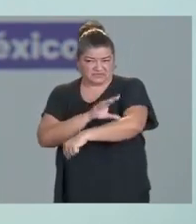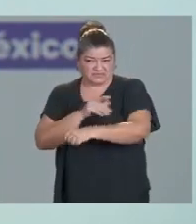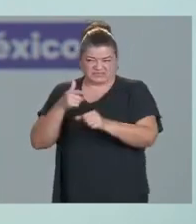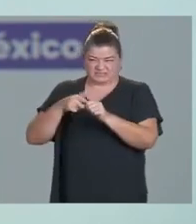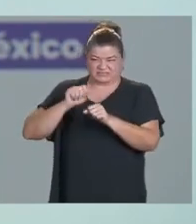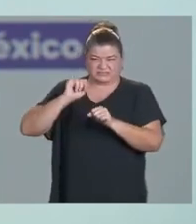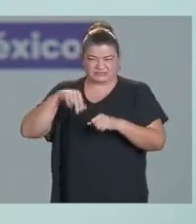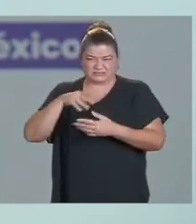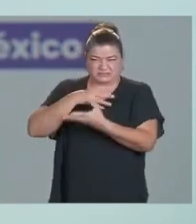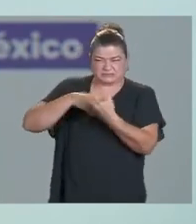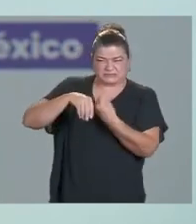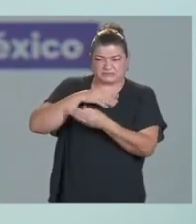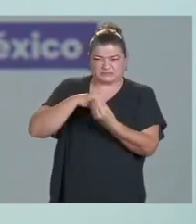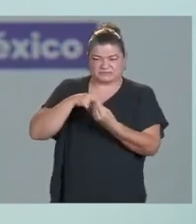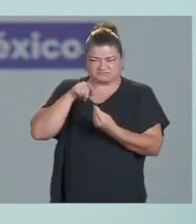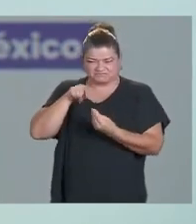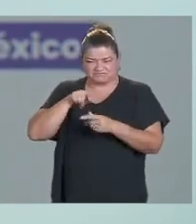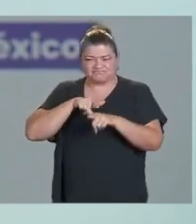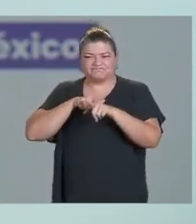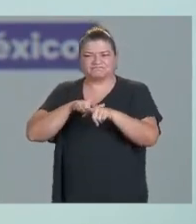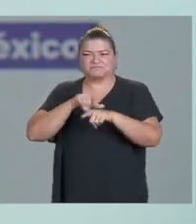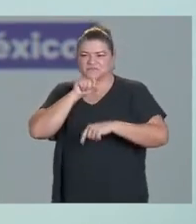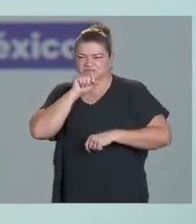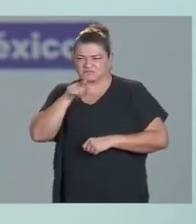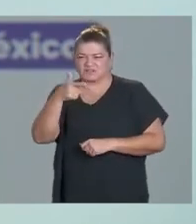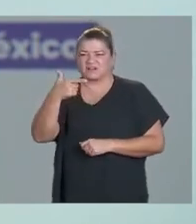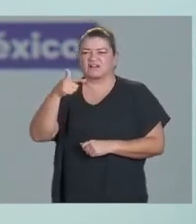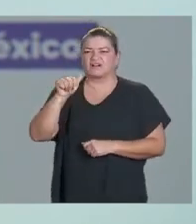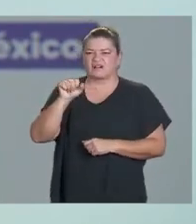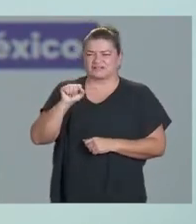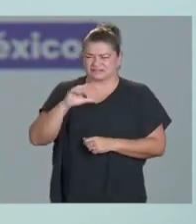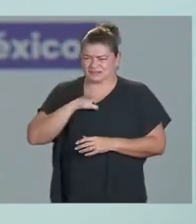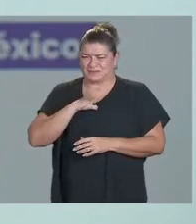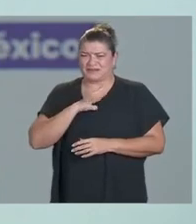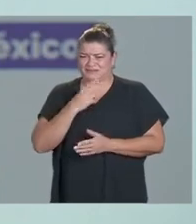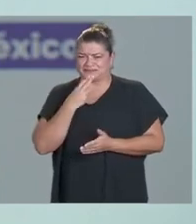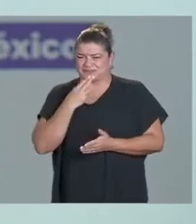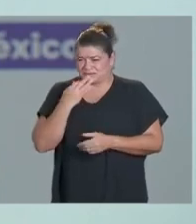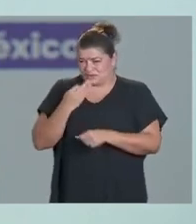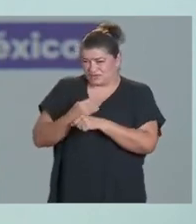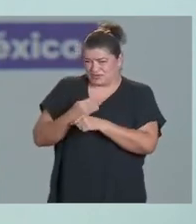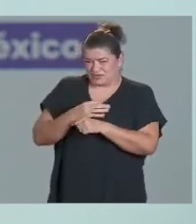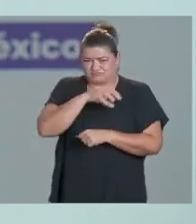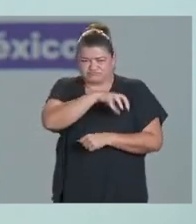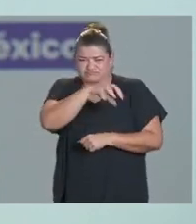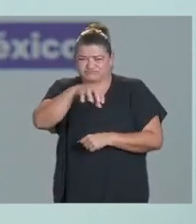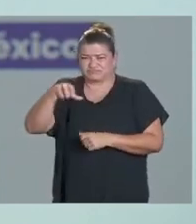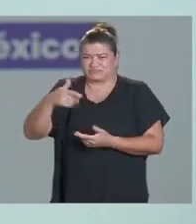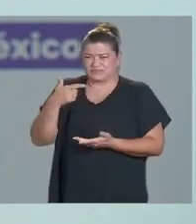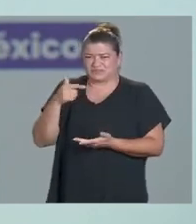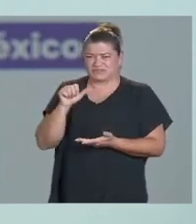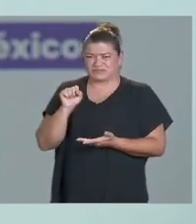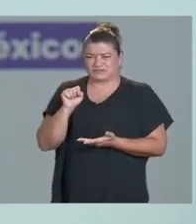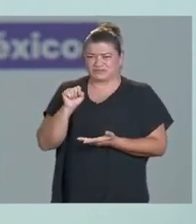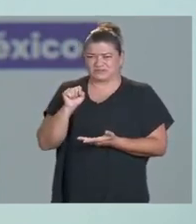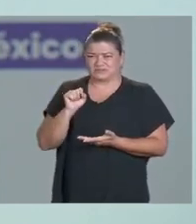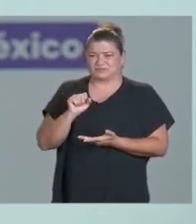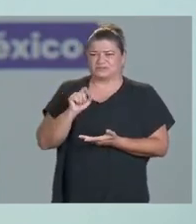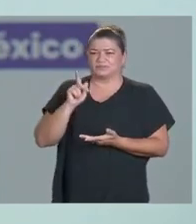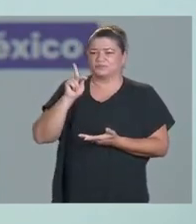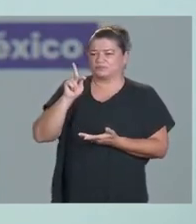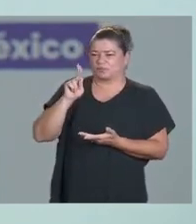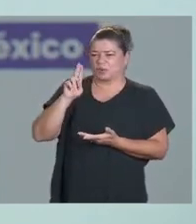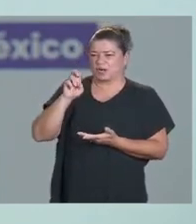base con el gas. están construyendo muchísimas plantas de ciclo combinado, la planta de Puerto Peñasco de 5